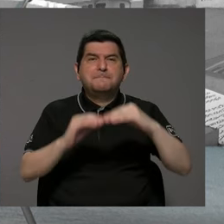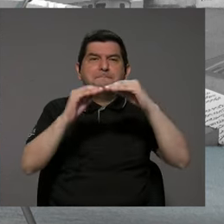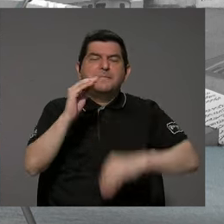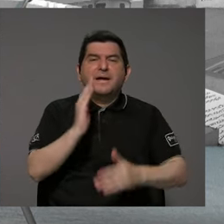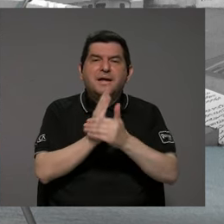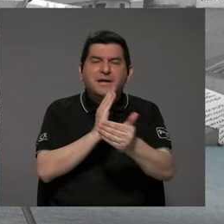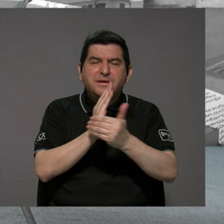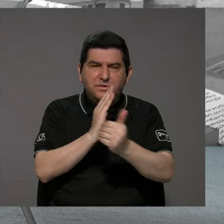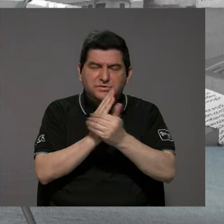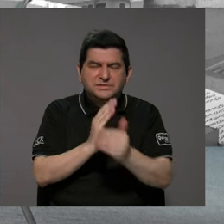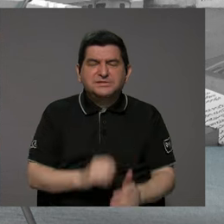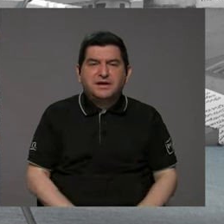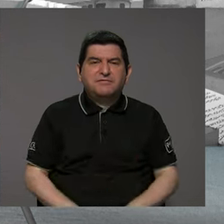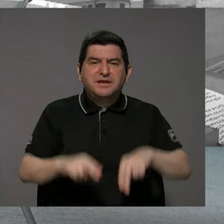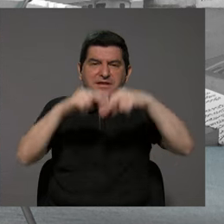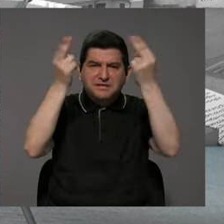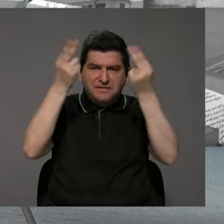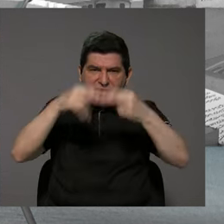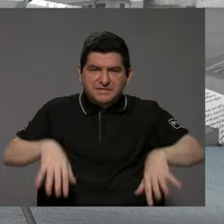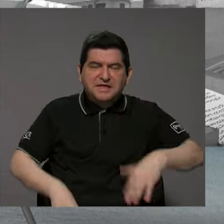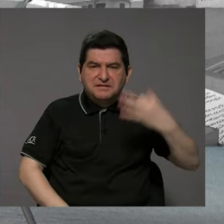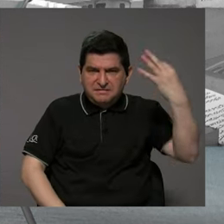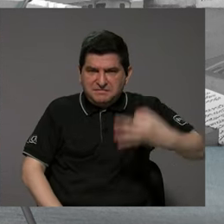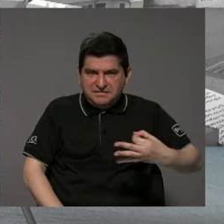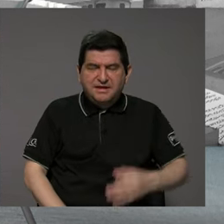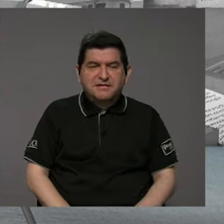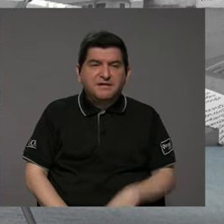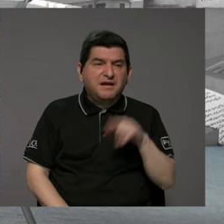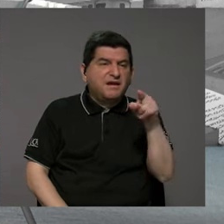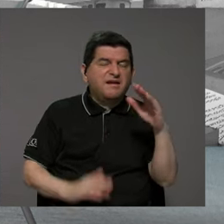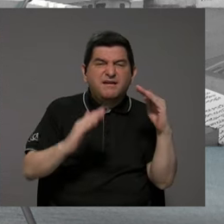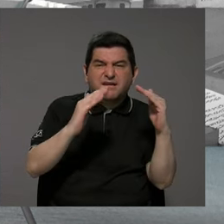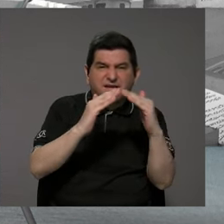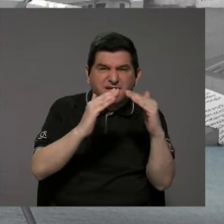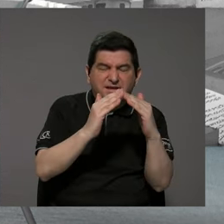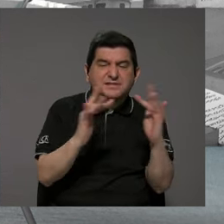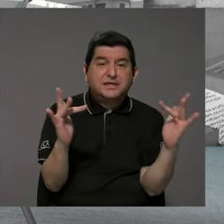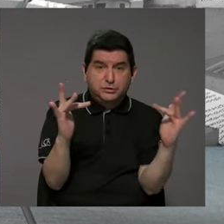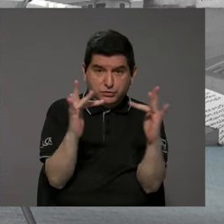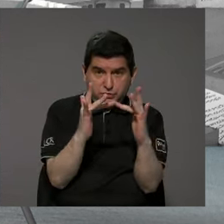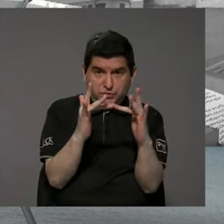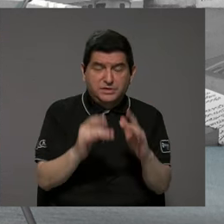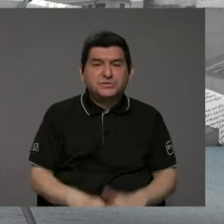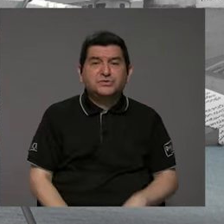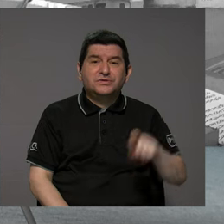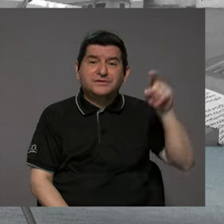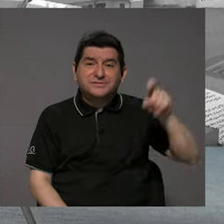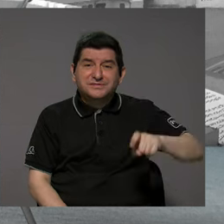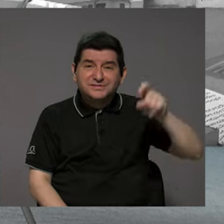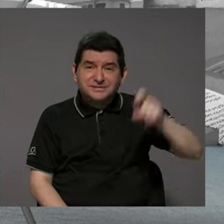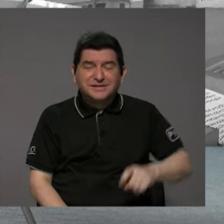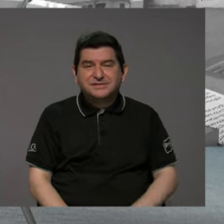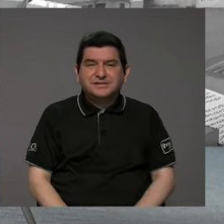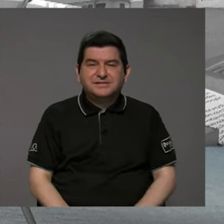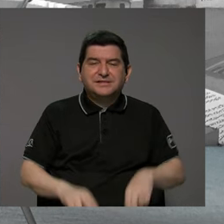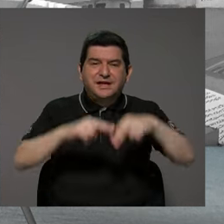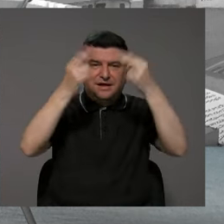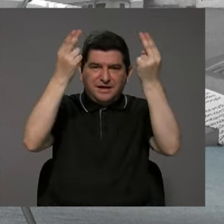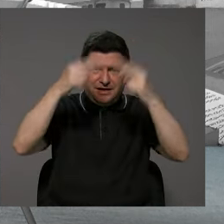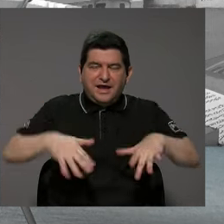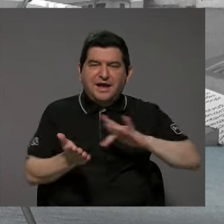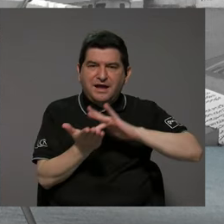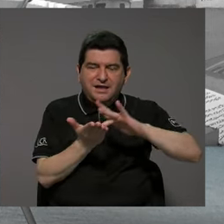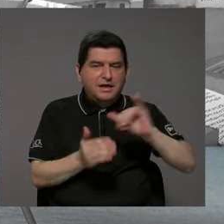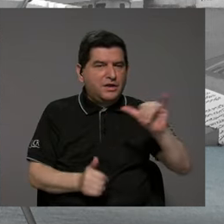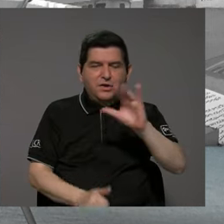capacidad instalada, tal vez de internet fijo, entonces muchos de los hogares que están conectados tienen que recurrir también más a internet móvil, que no